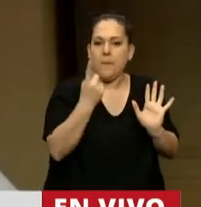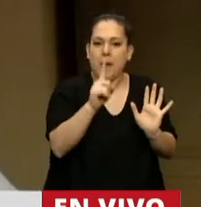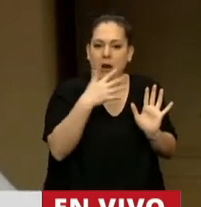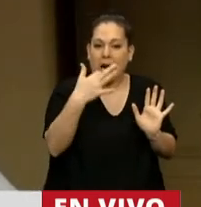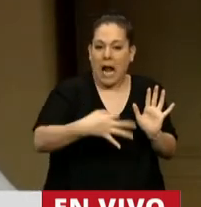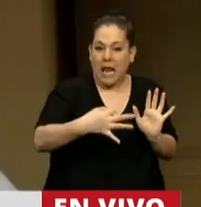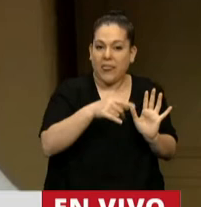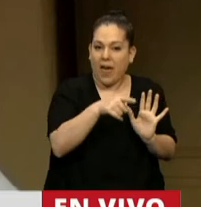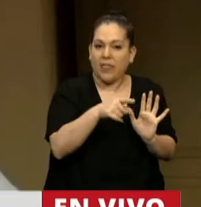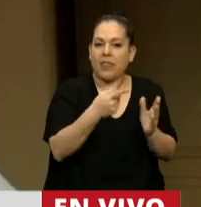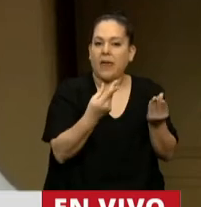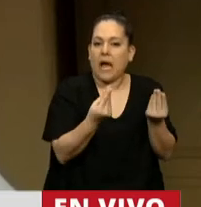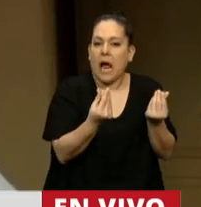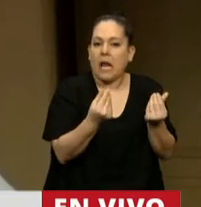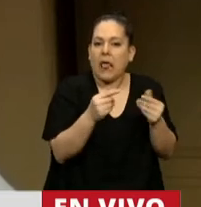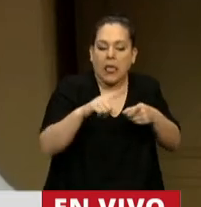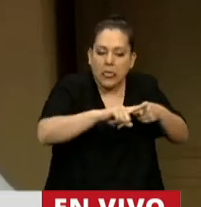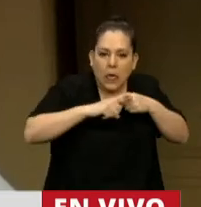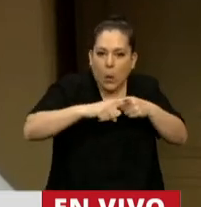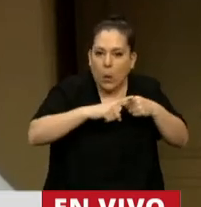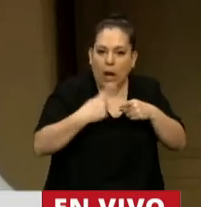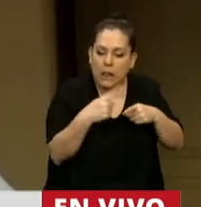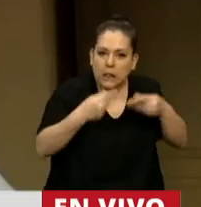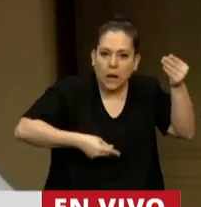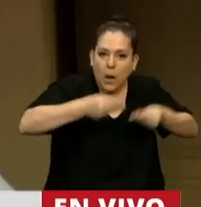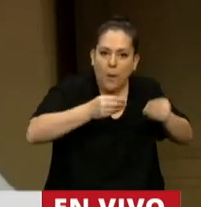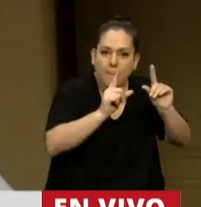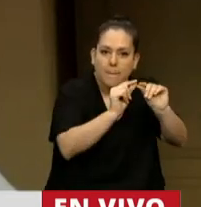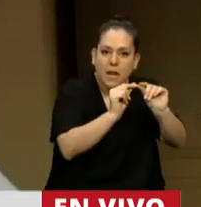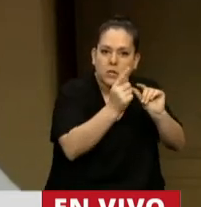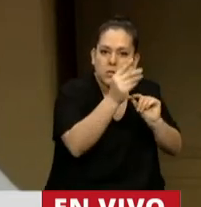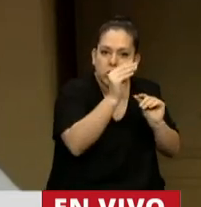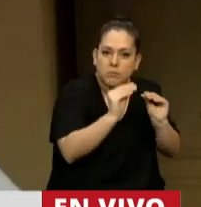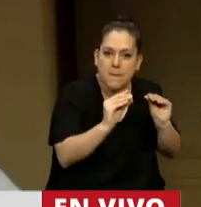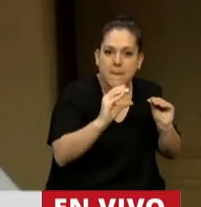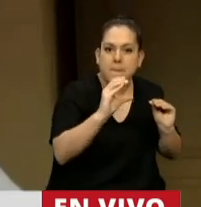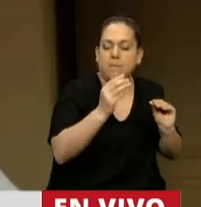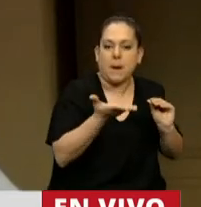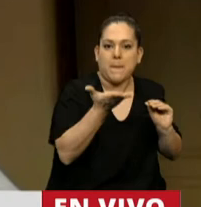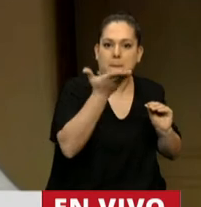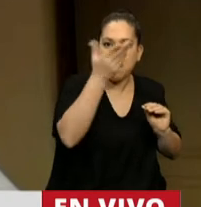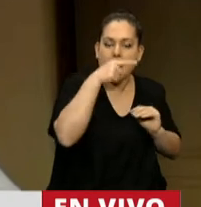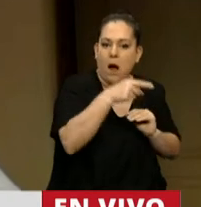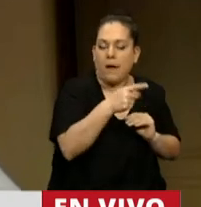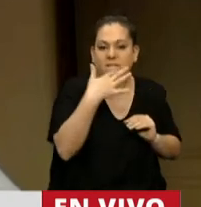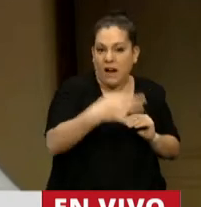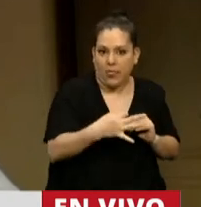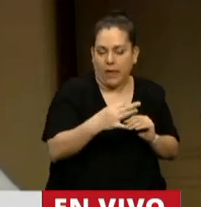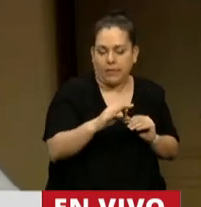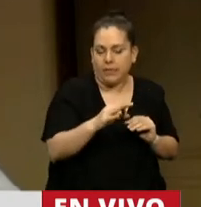una mejora de la calidad del debate presupuestario en este Congreso de la Nación, va a ser muy difícil,